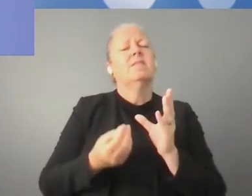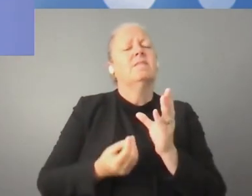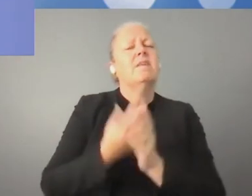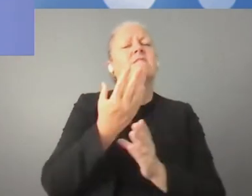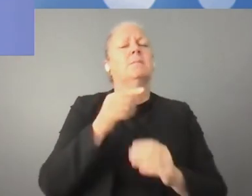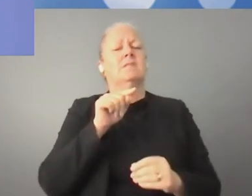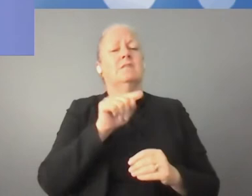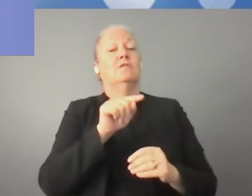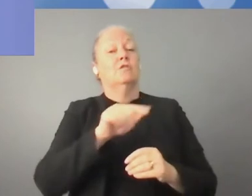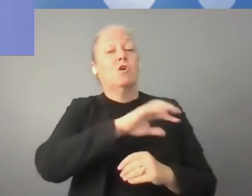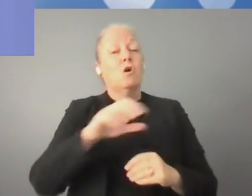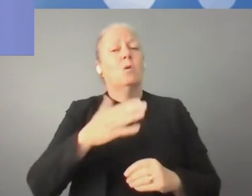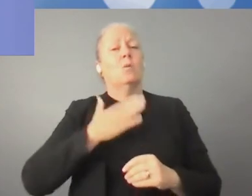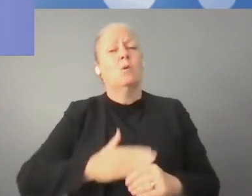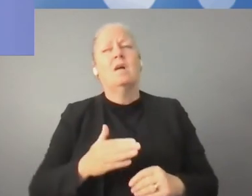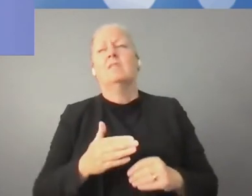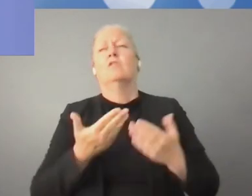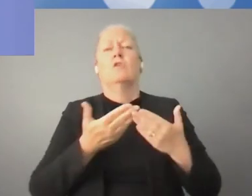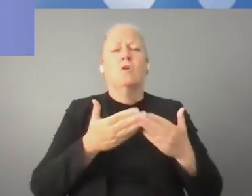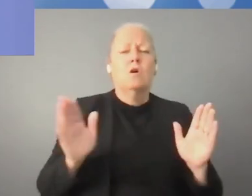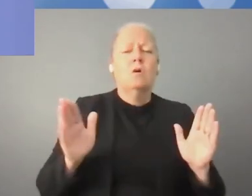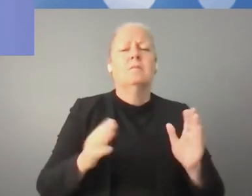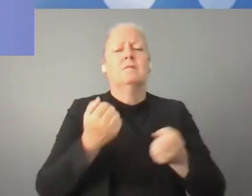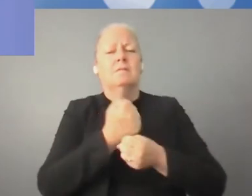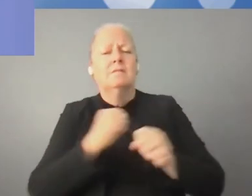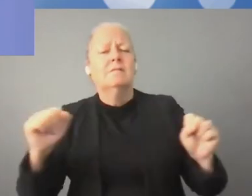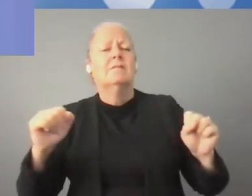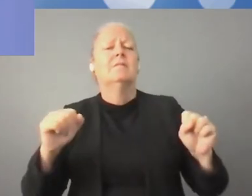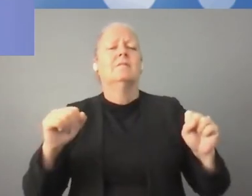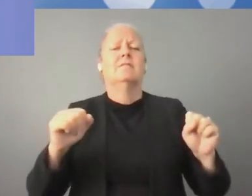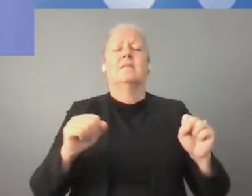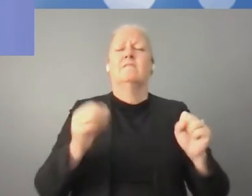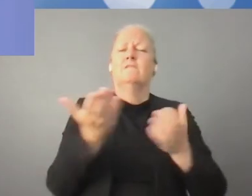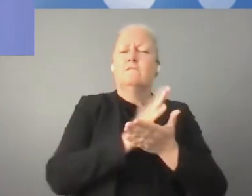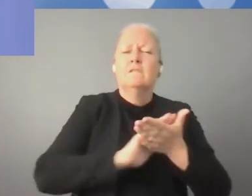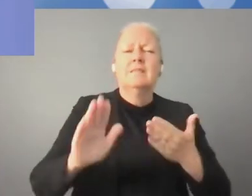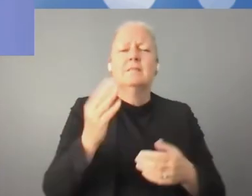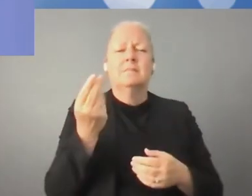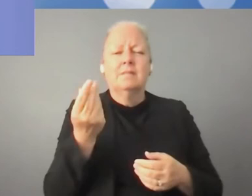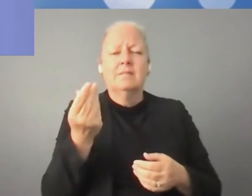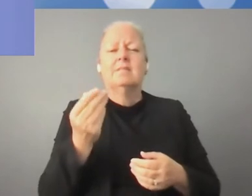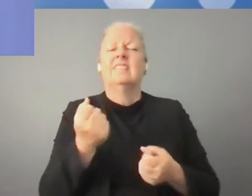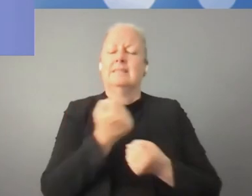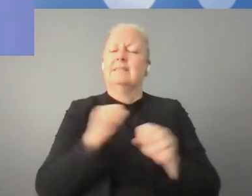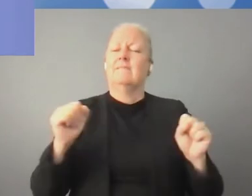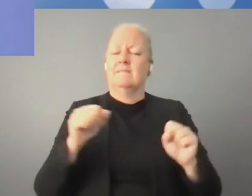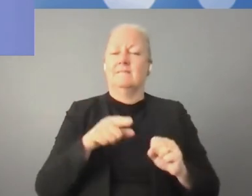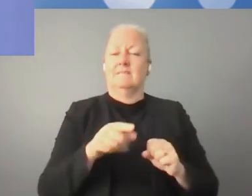Internet sea transparente, abierta. Queremos que Internet sea accesible a todos.